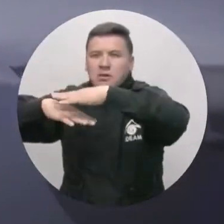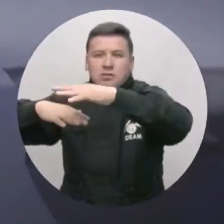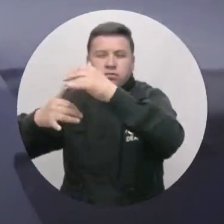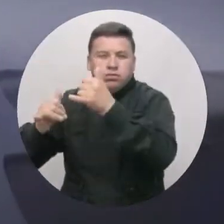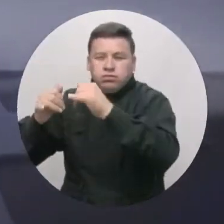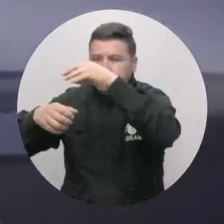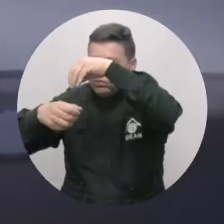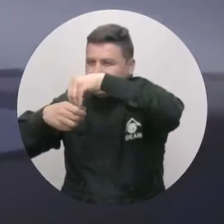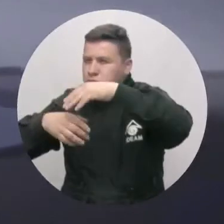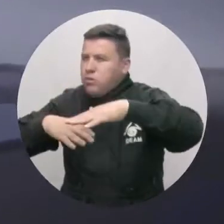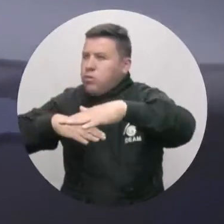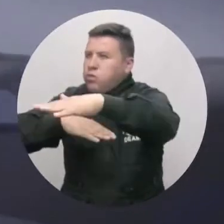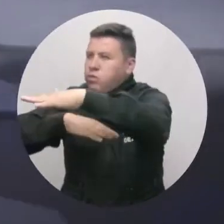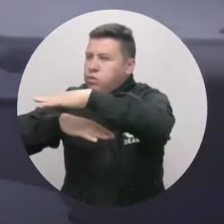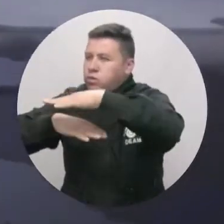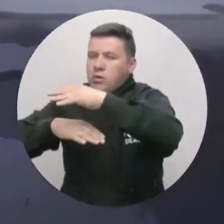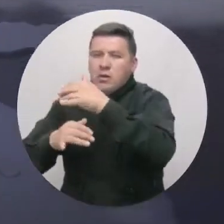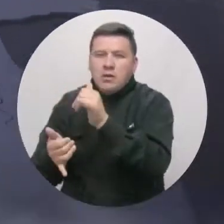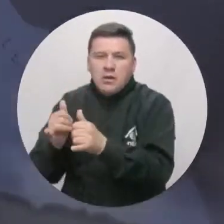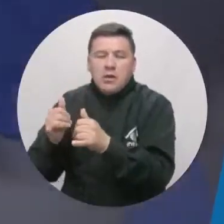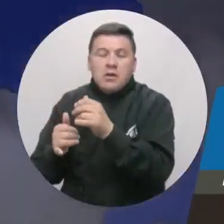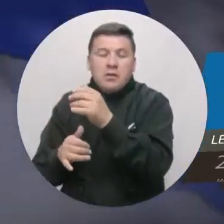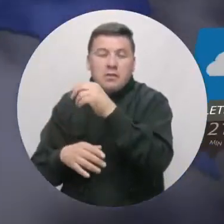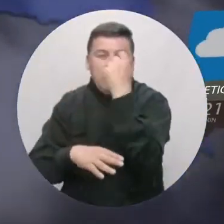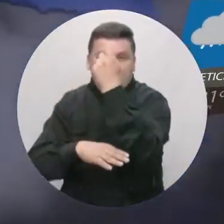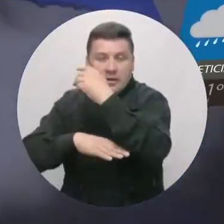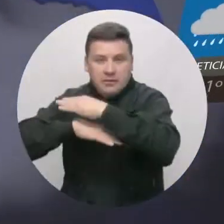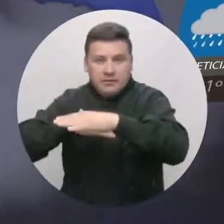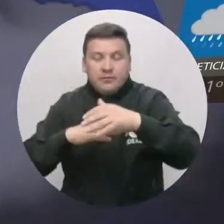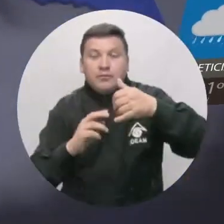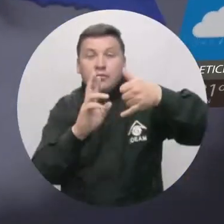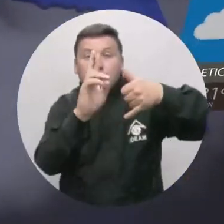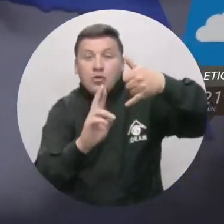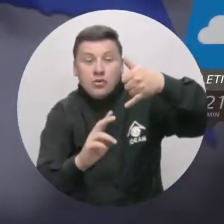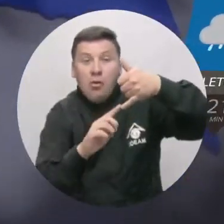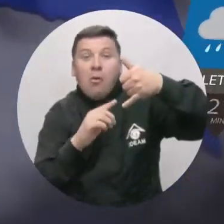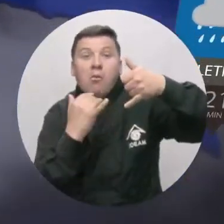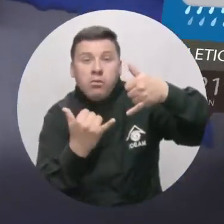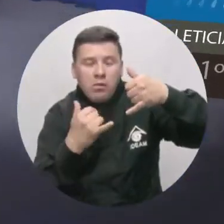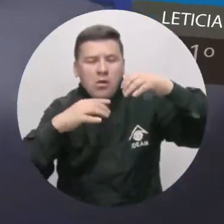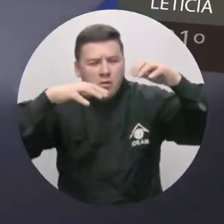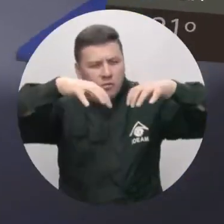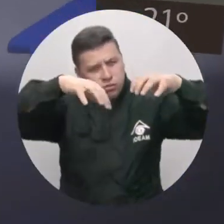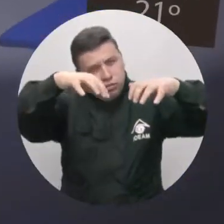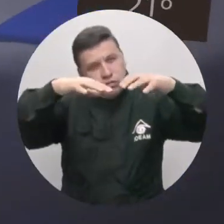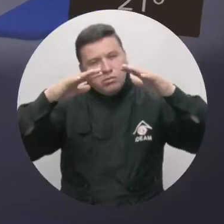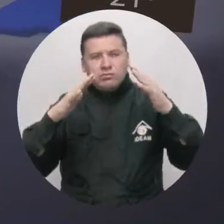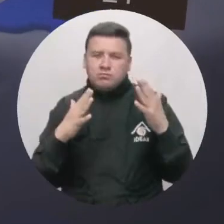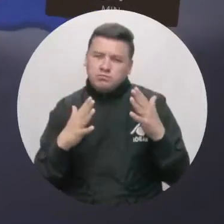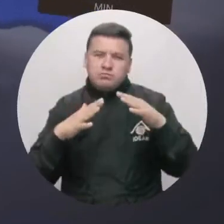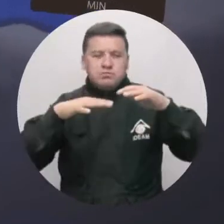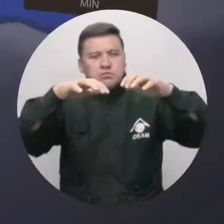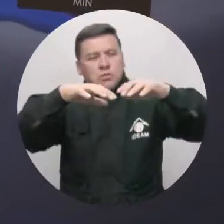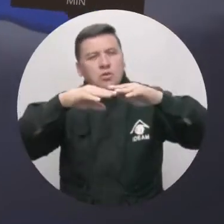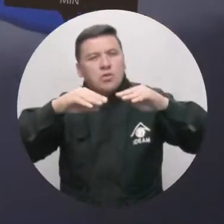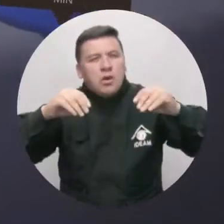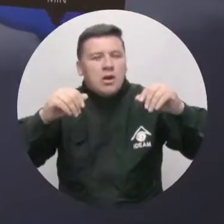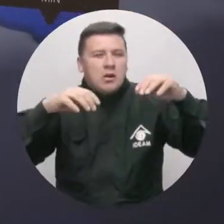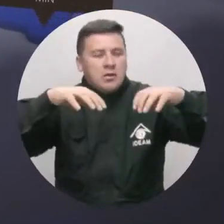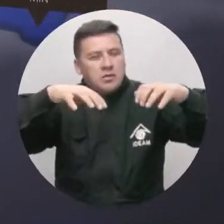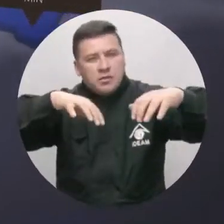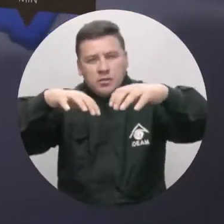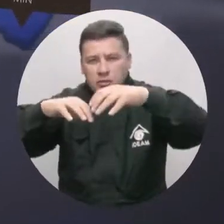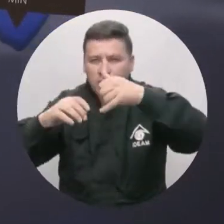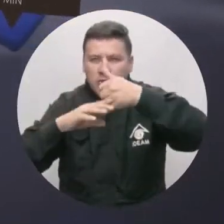lluvias de mayor intensidad en zonas del Bichada. Mientras que al sur del país las lluvias serán en el Baupés, Guaviare y en sectores del Piedemonte